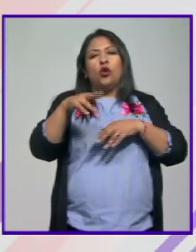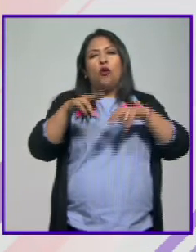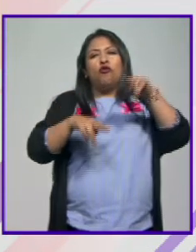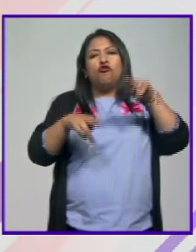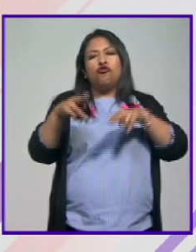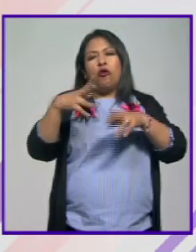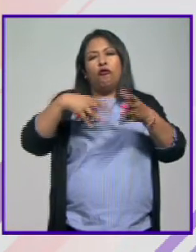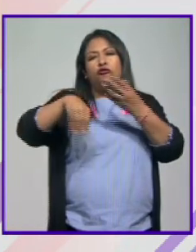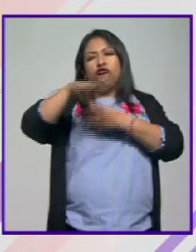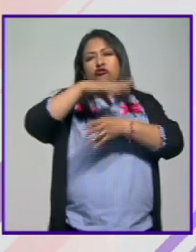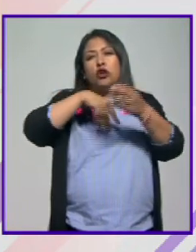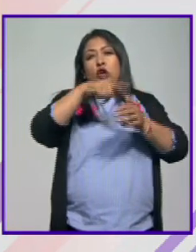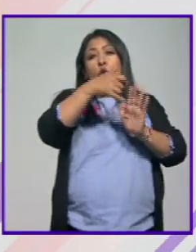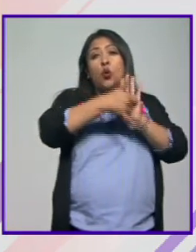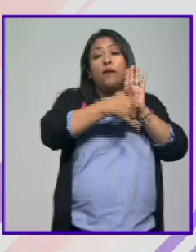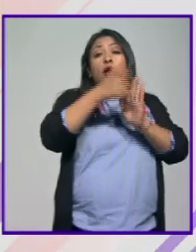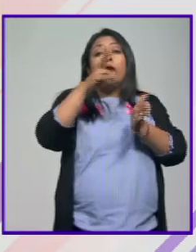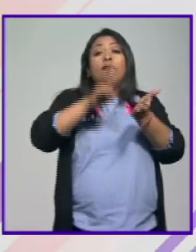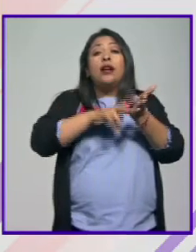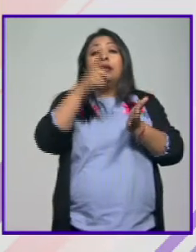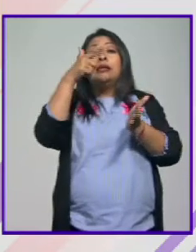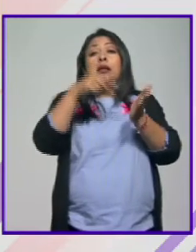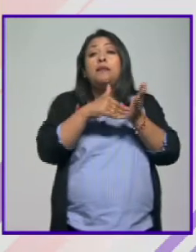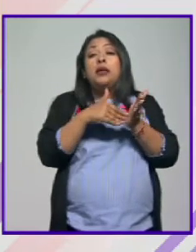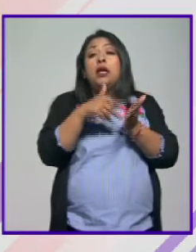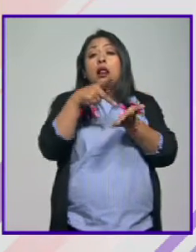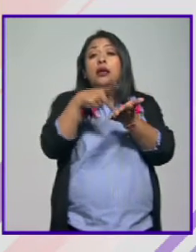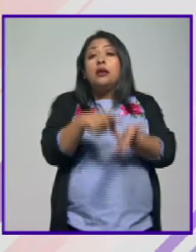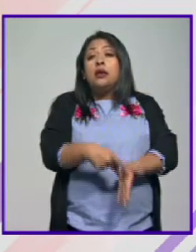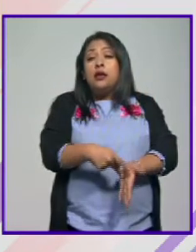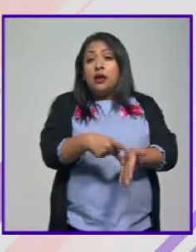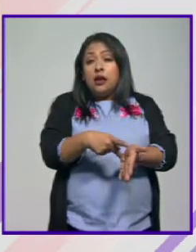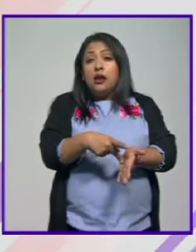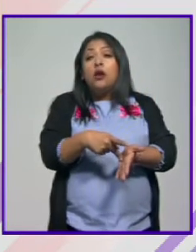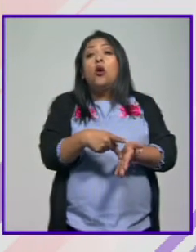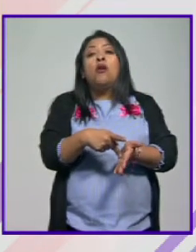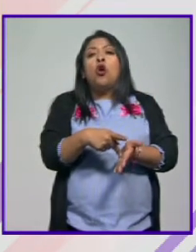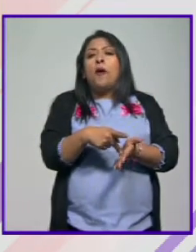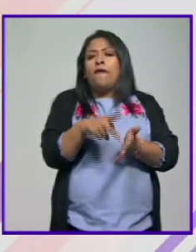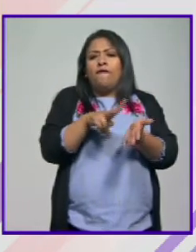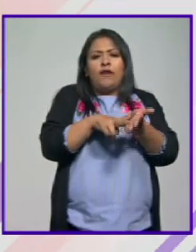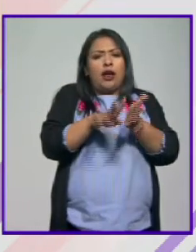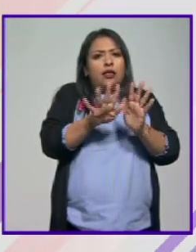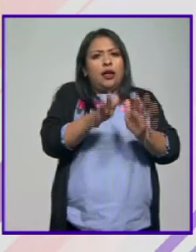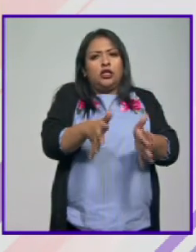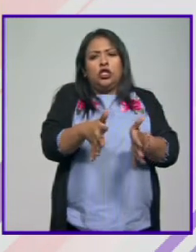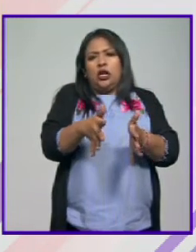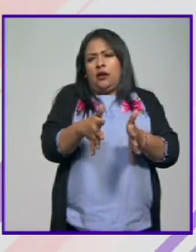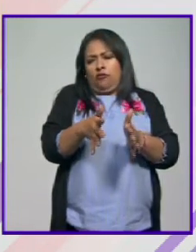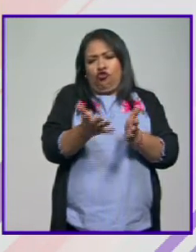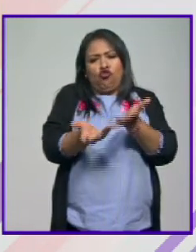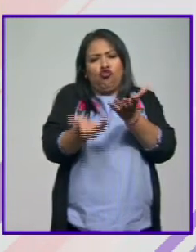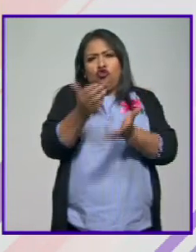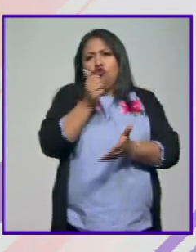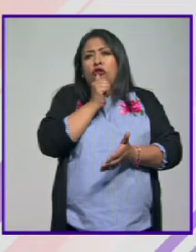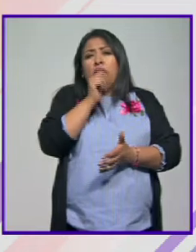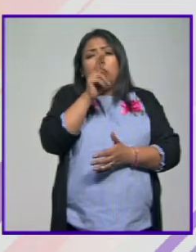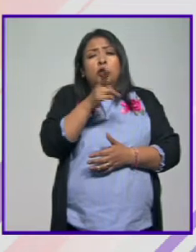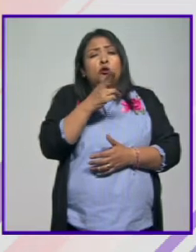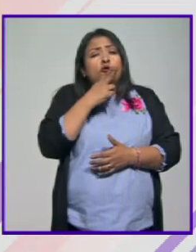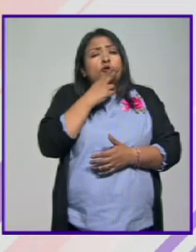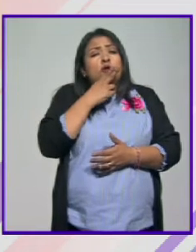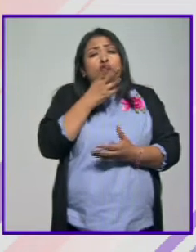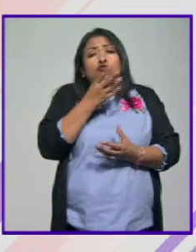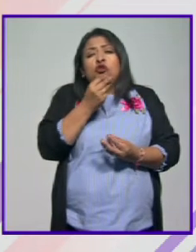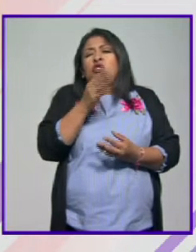y se cotizó a 7 mil pesos el kilo en verde es decir sin tostar o es un café muy apreciado que yo creo que no